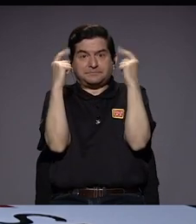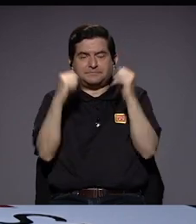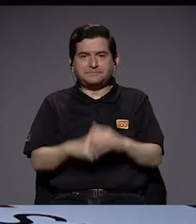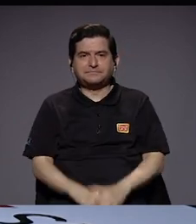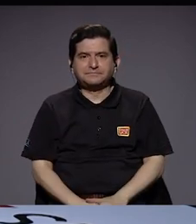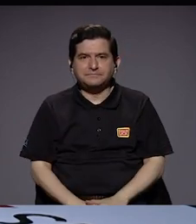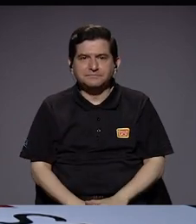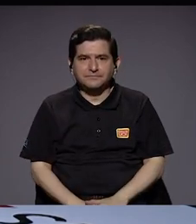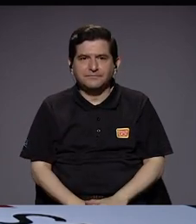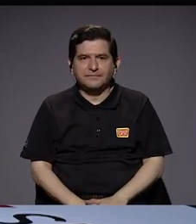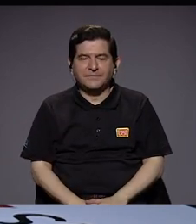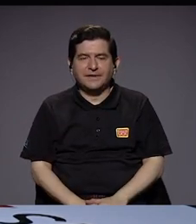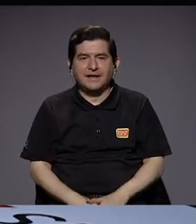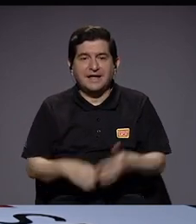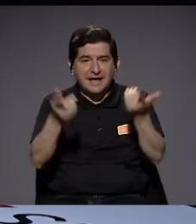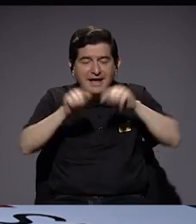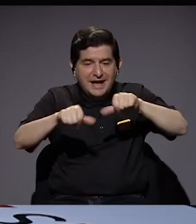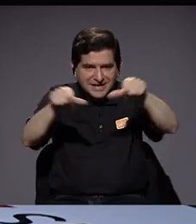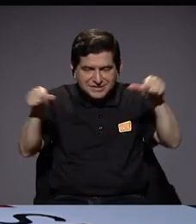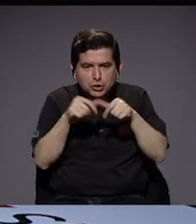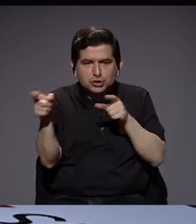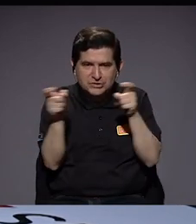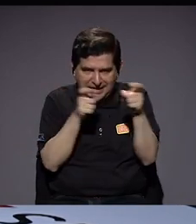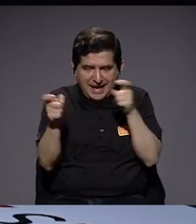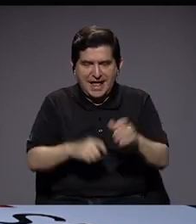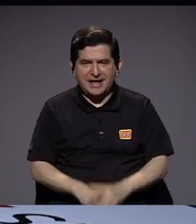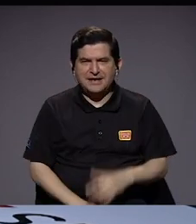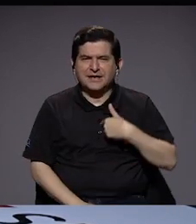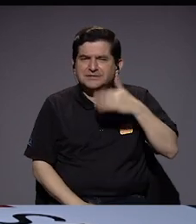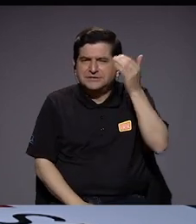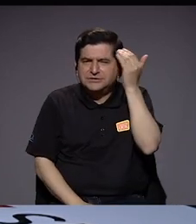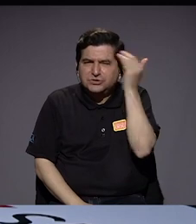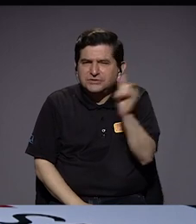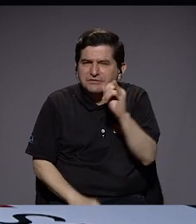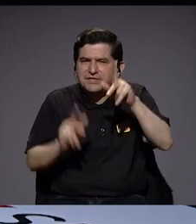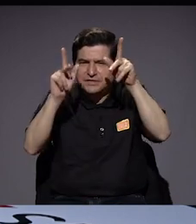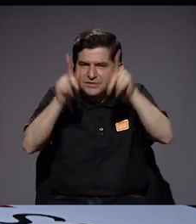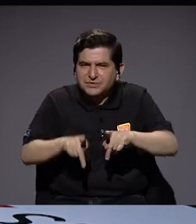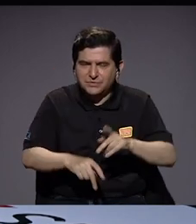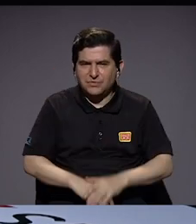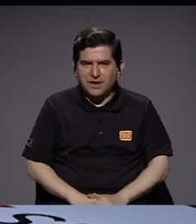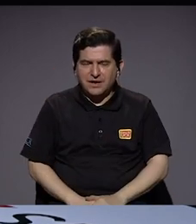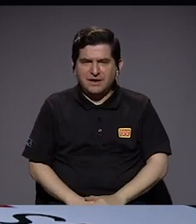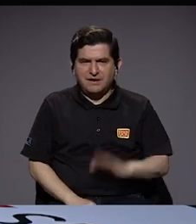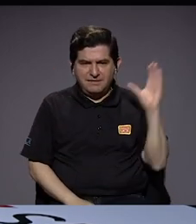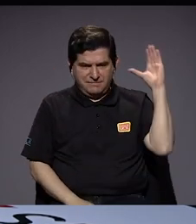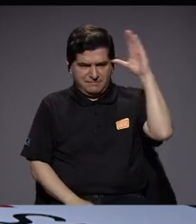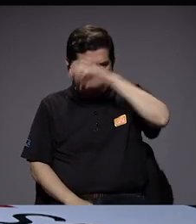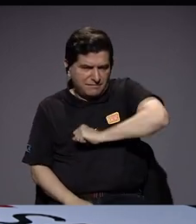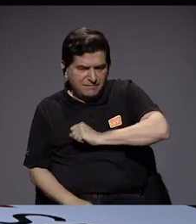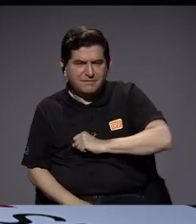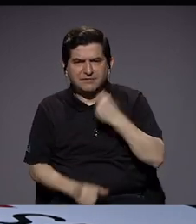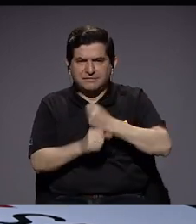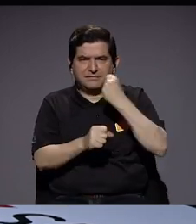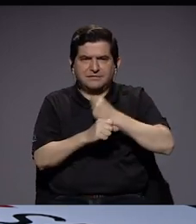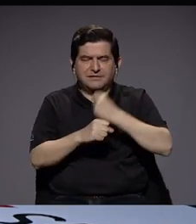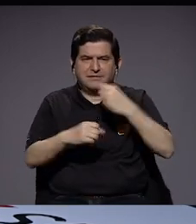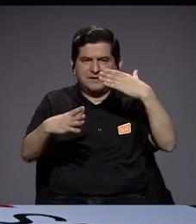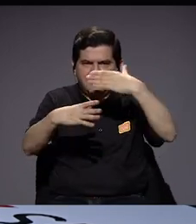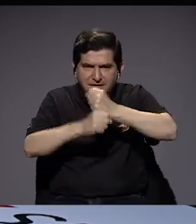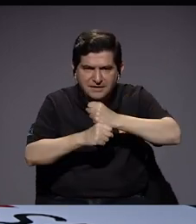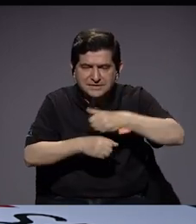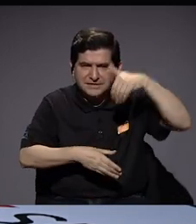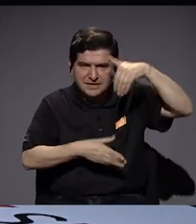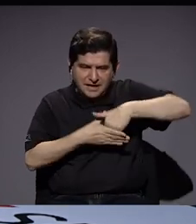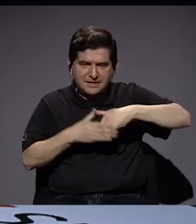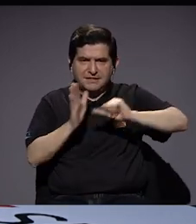alrededor de algunos casos en el área administrativa. Entonces, quisiera un poquito que también la gente reconozca ese esfuerzo que se está haciendo